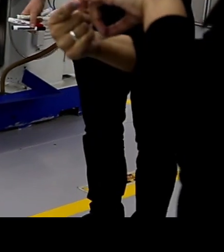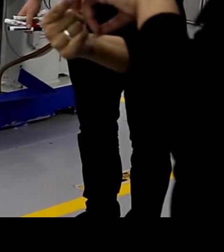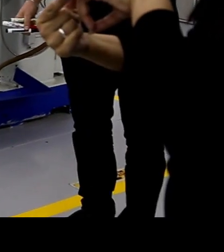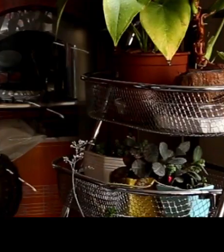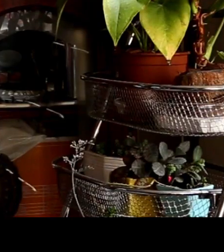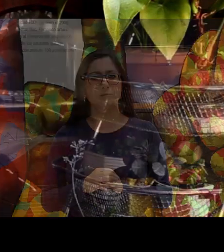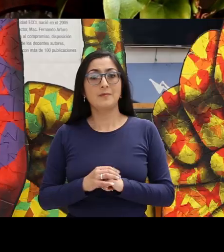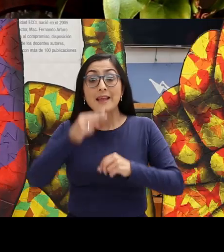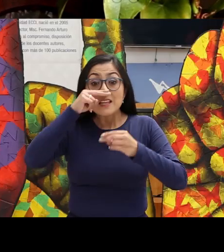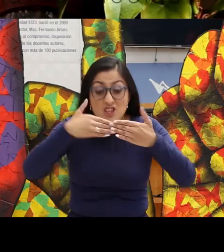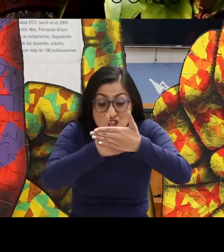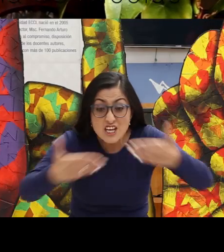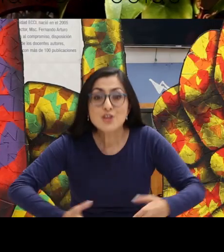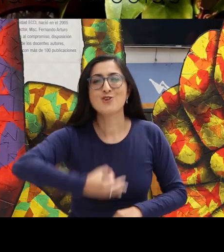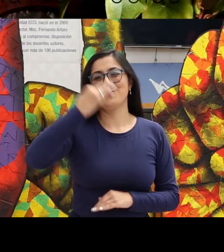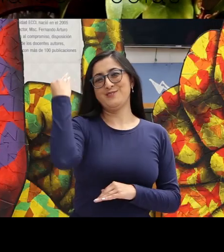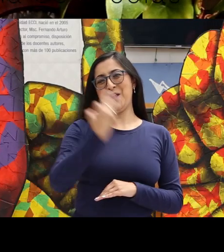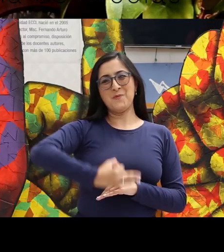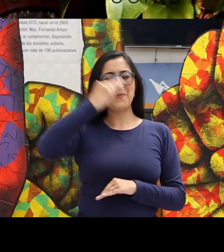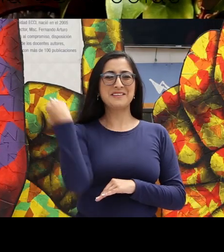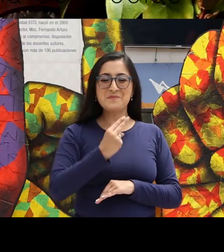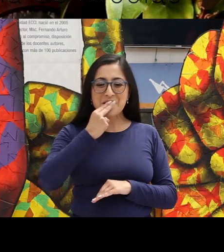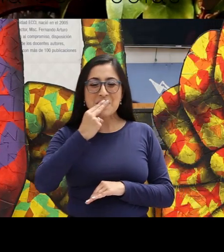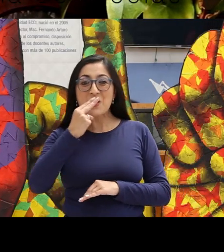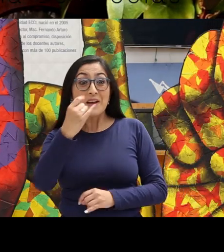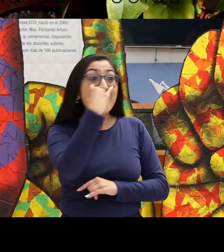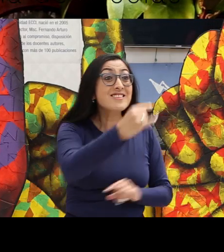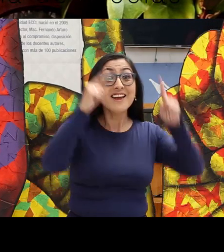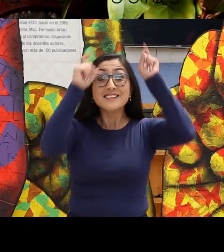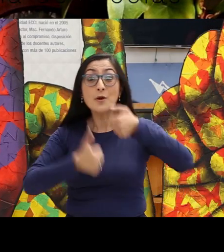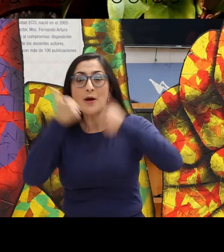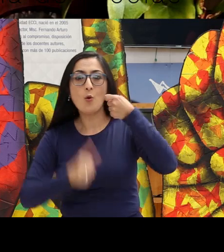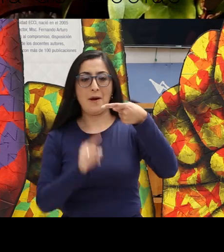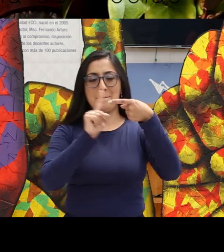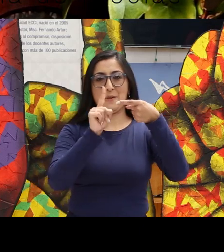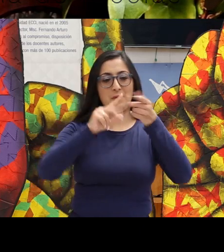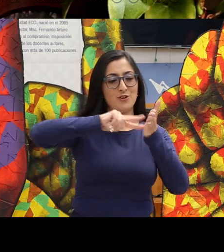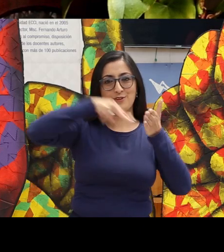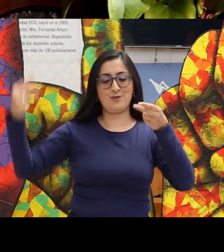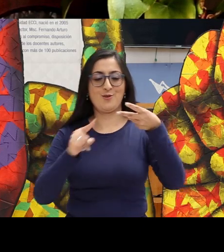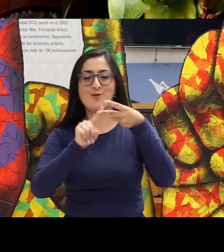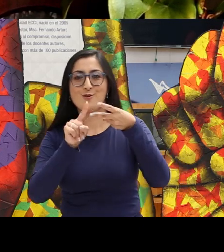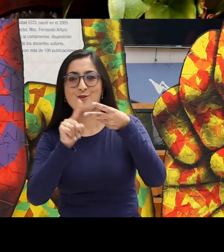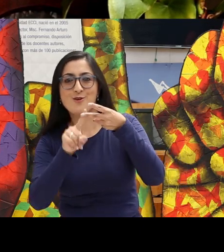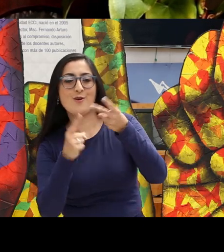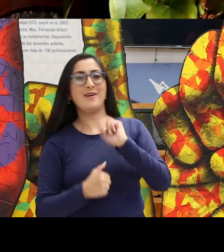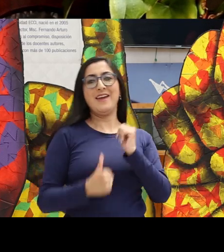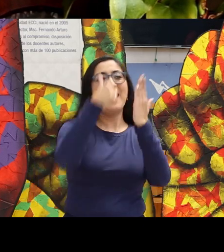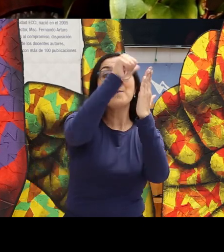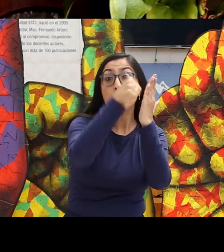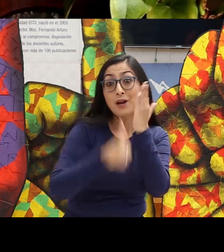con eso. A él siempre le gustó la programación, las redes, la parte de la tecnología le llamaba mucho la atención, los